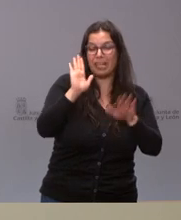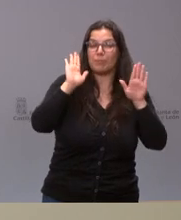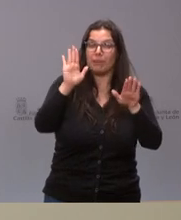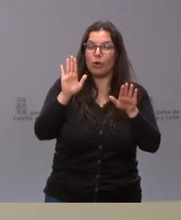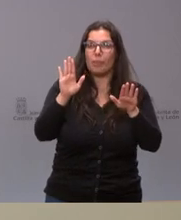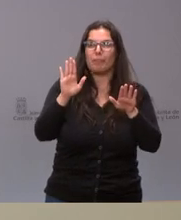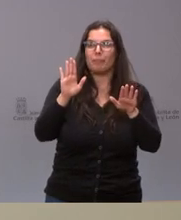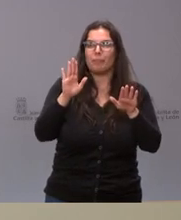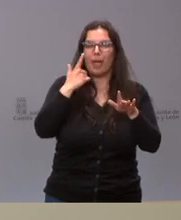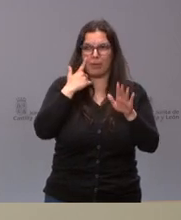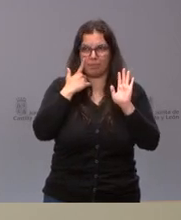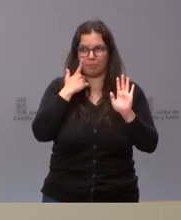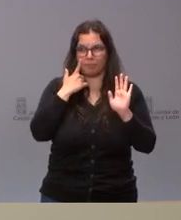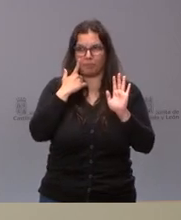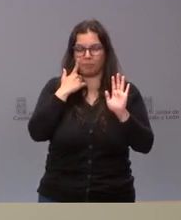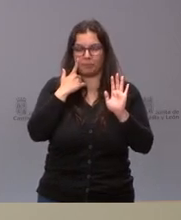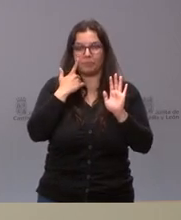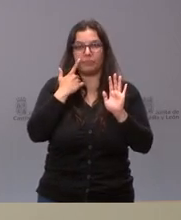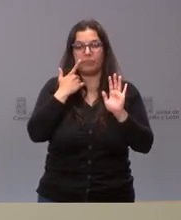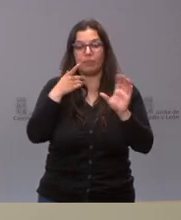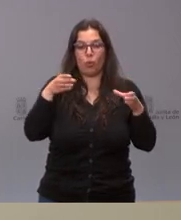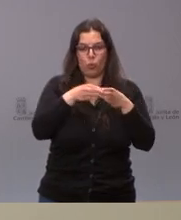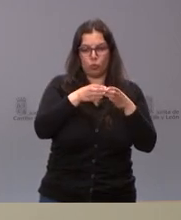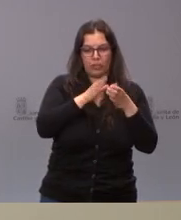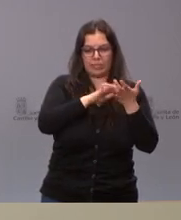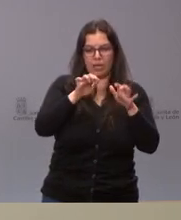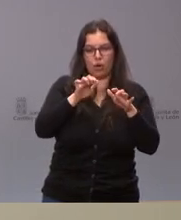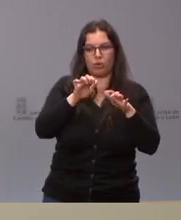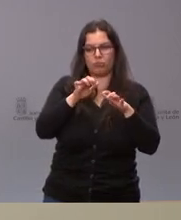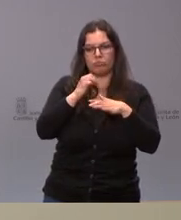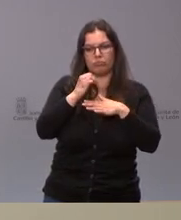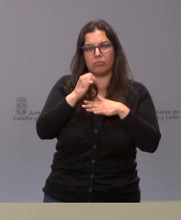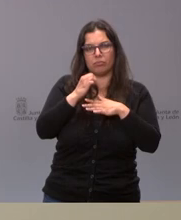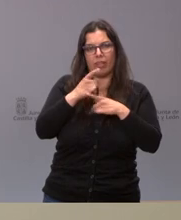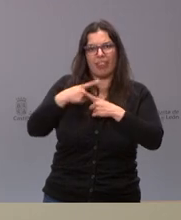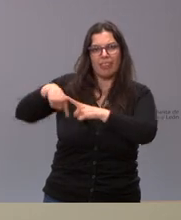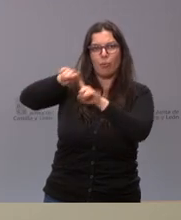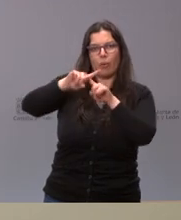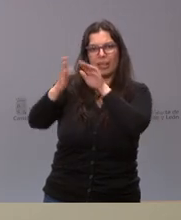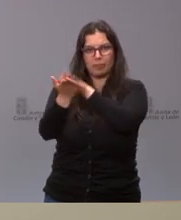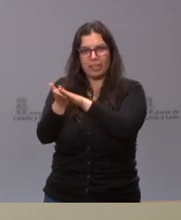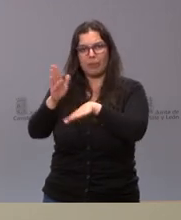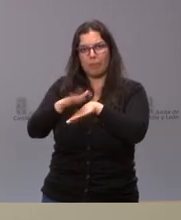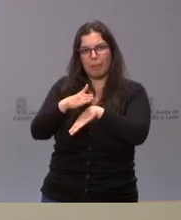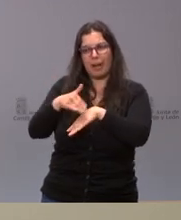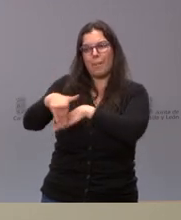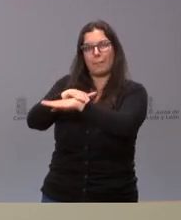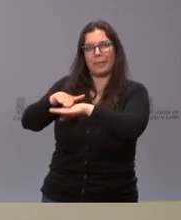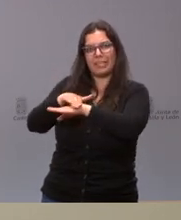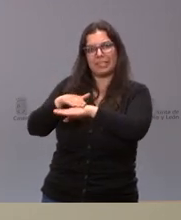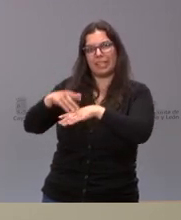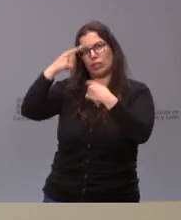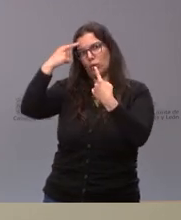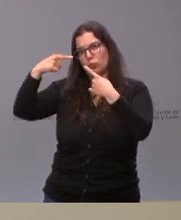es decir que si la Junta estaría a favor de devolver esos expedientes para que sea el Ministerio quien los